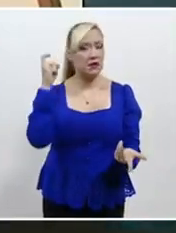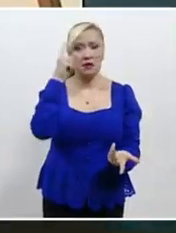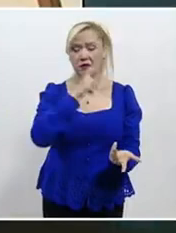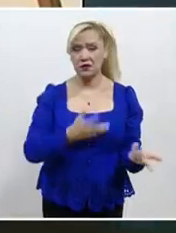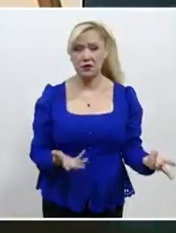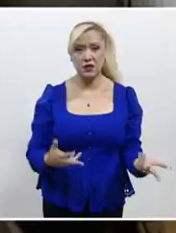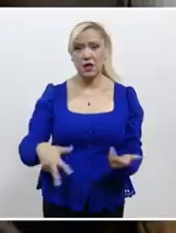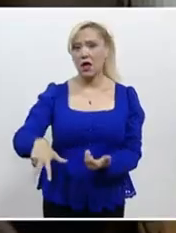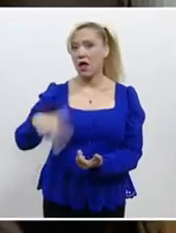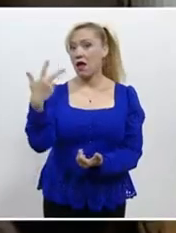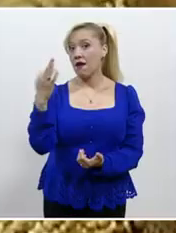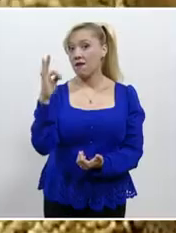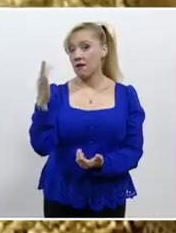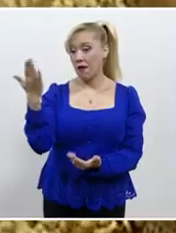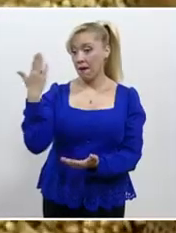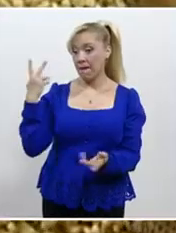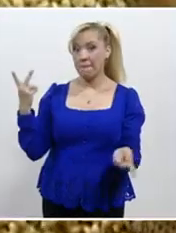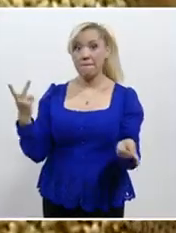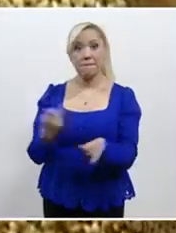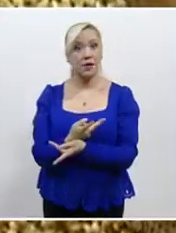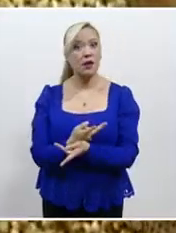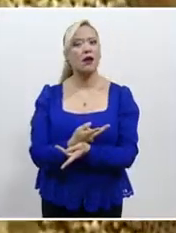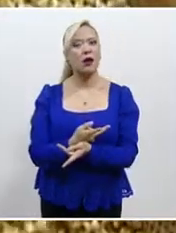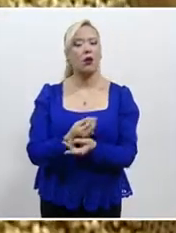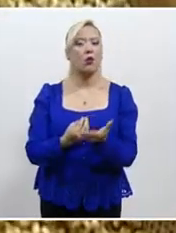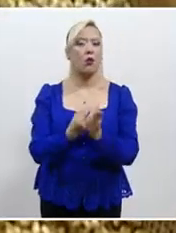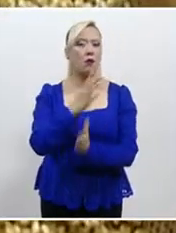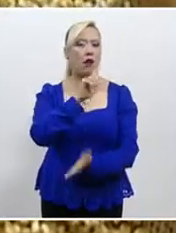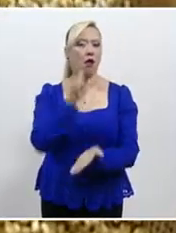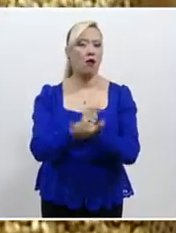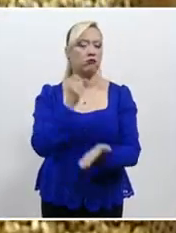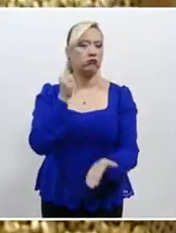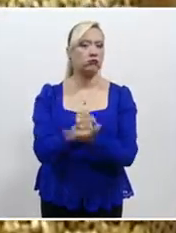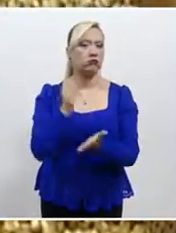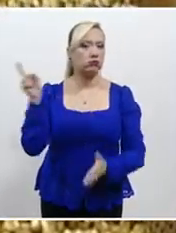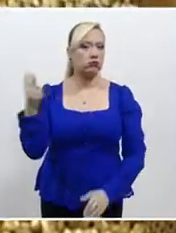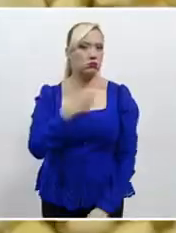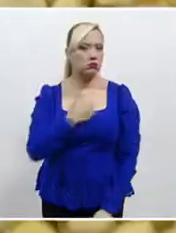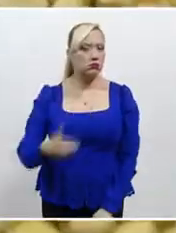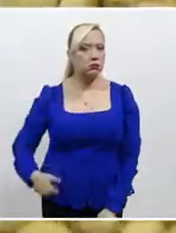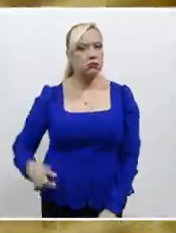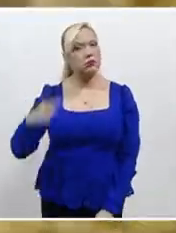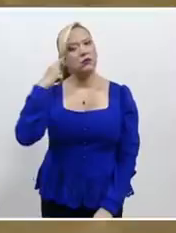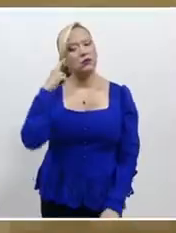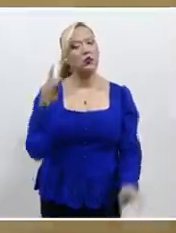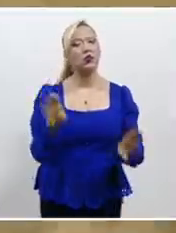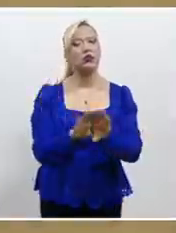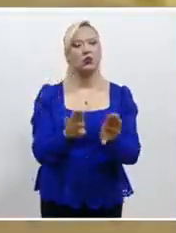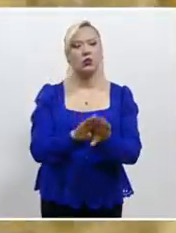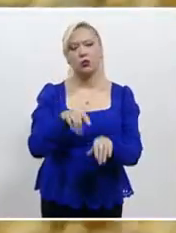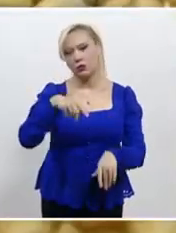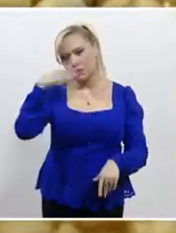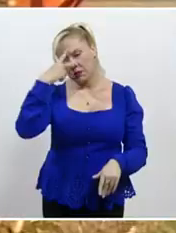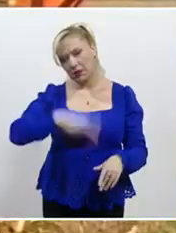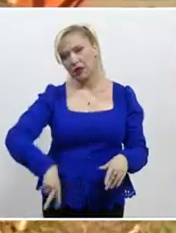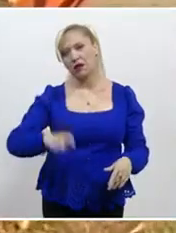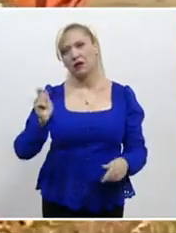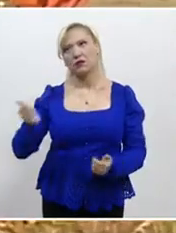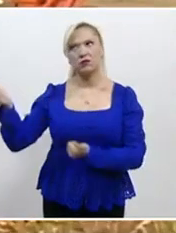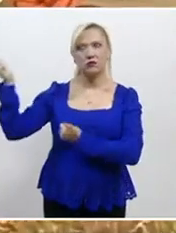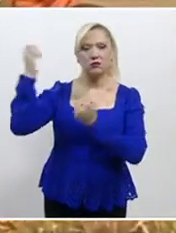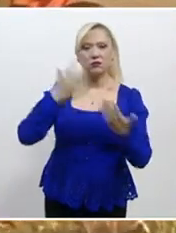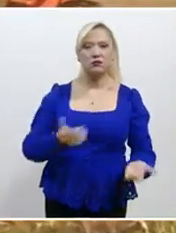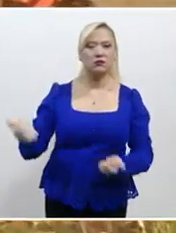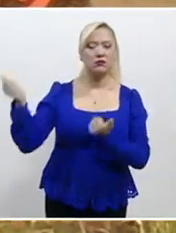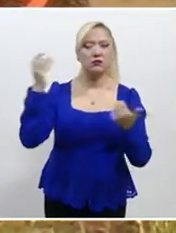13 de febrero se publicó un nuevo decreto por parte del Ejecutivo Federal que precisa los plazos de importación a México de maíz transgénico